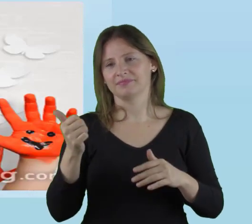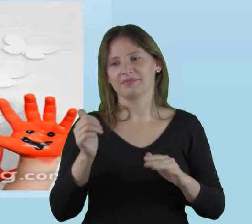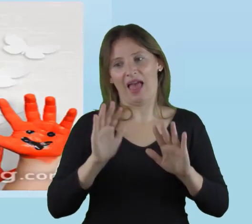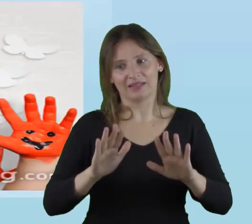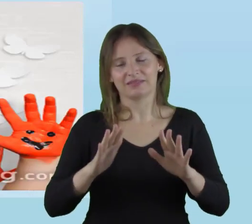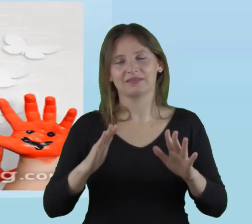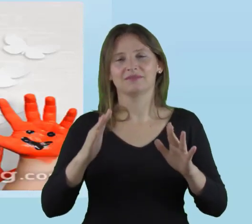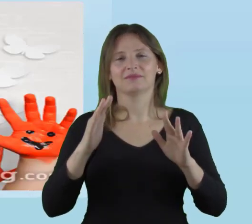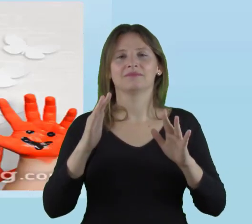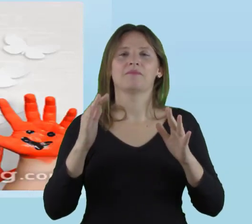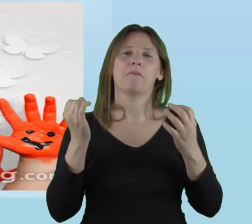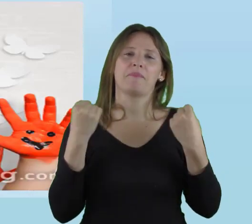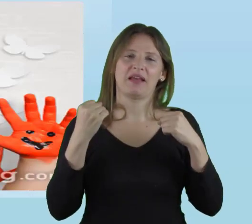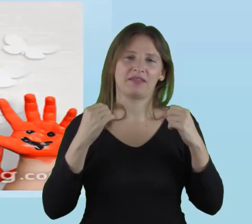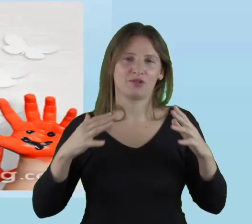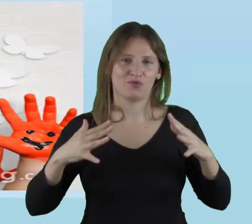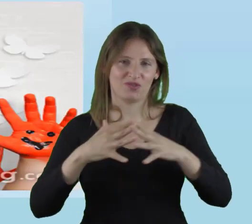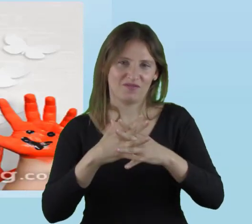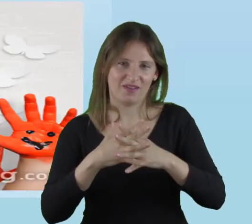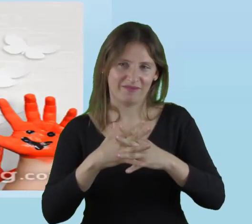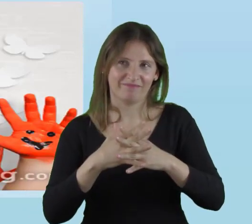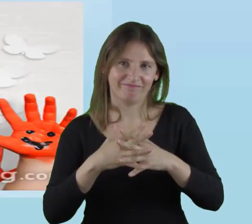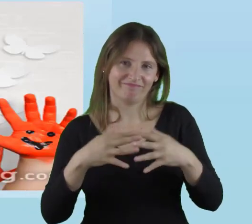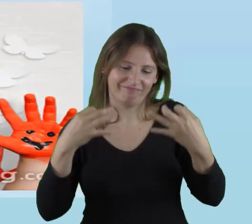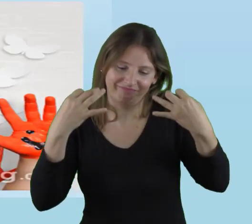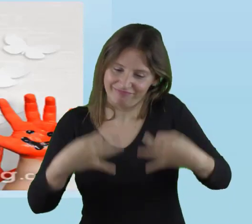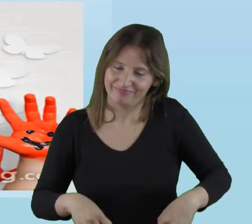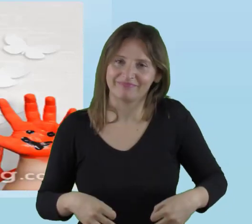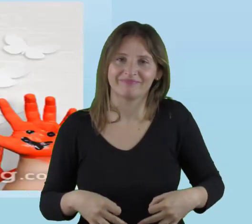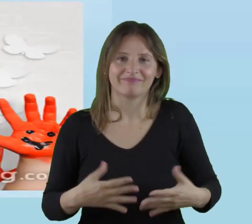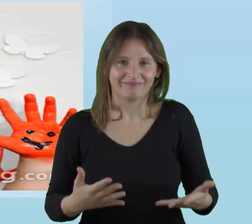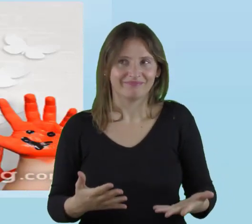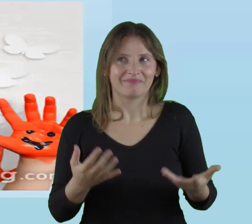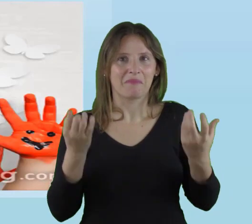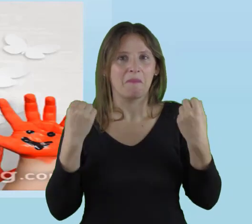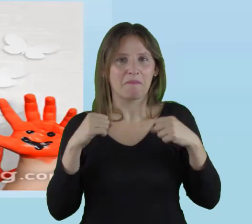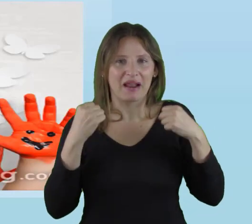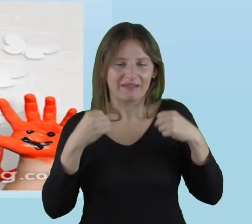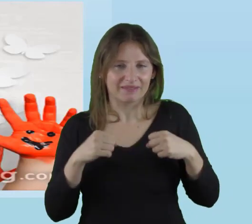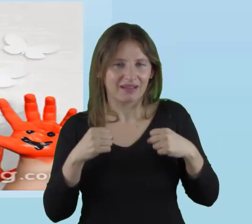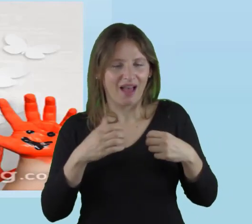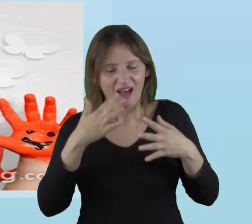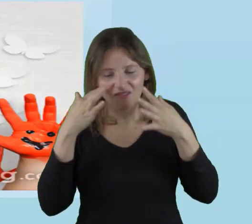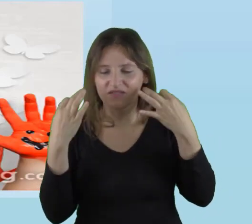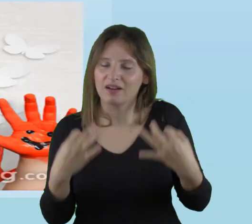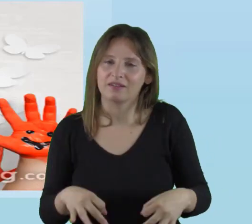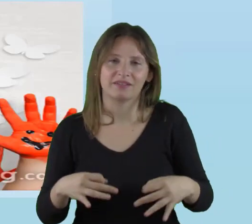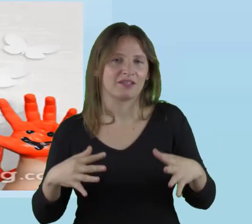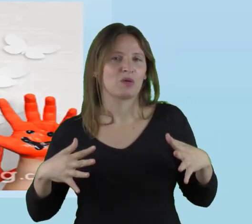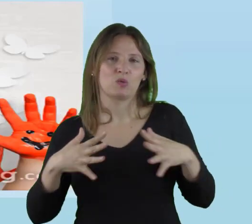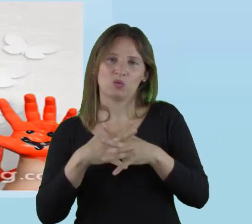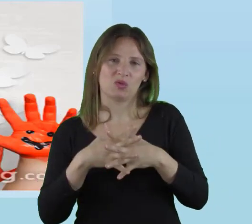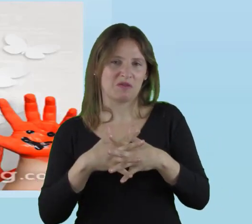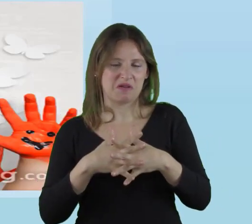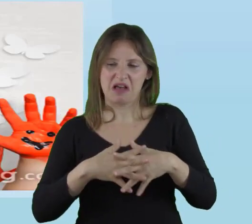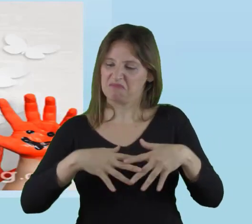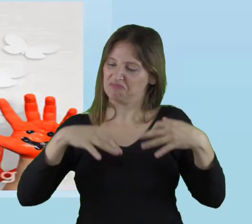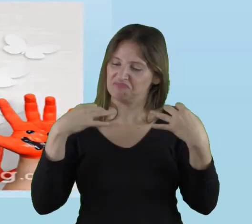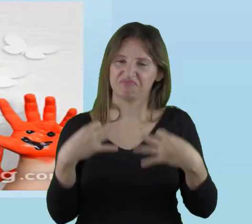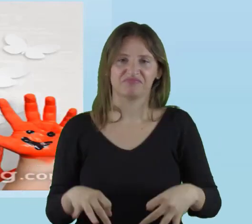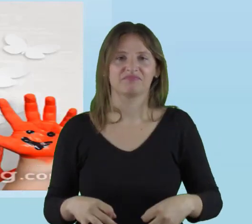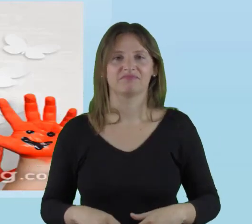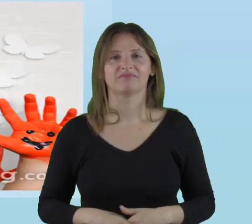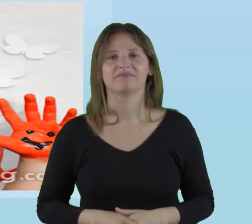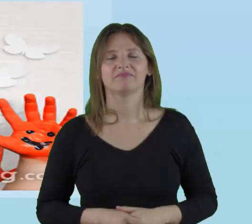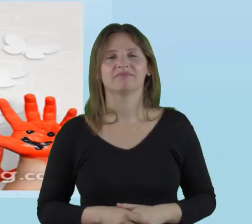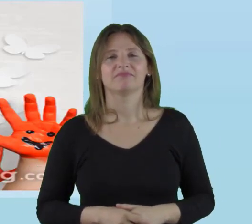aprendizajes. Solo así nosotros podemos decir que las prácticas inclusivas están